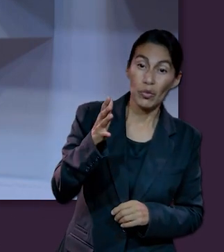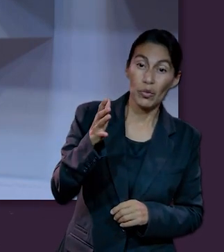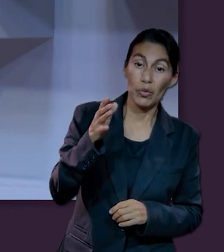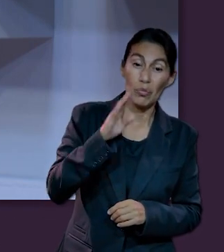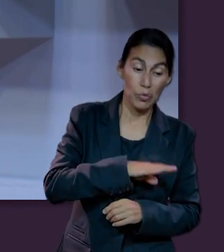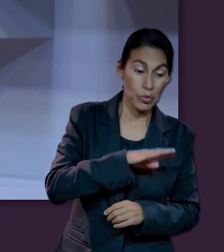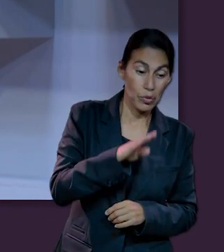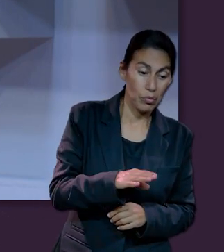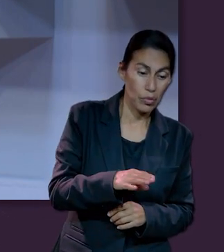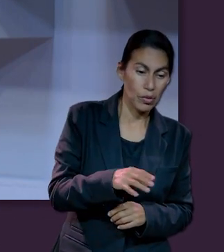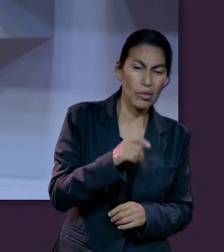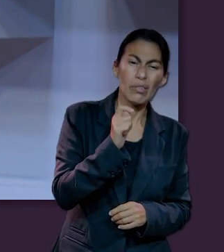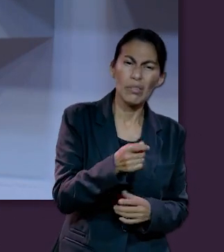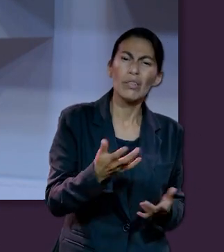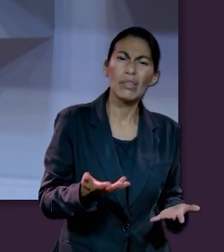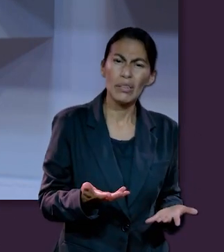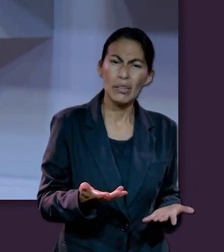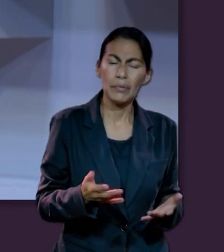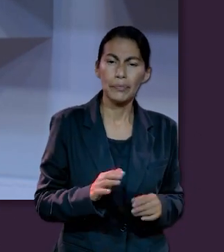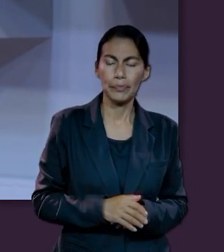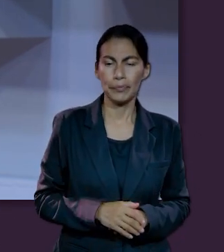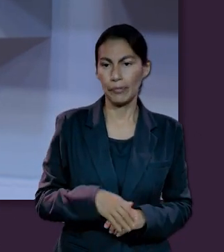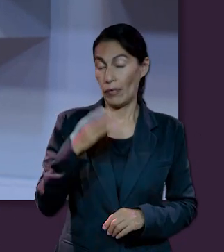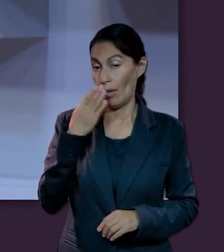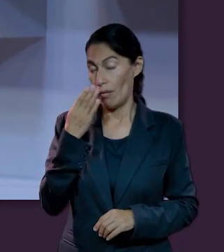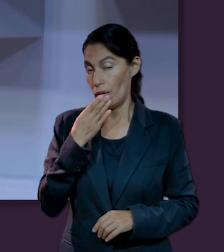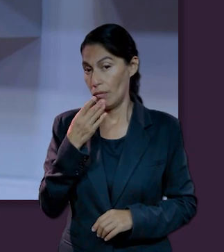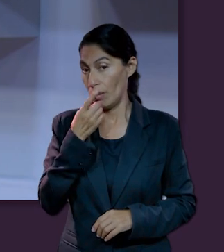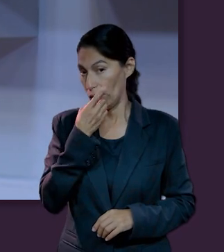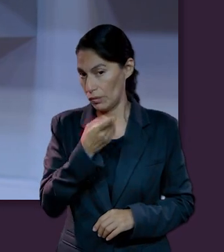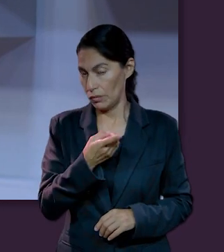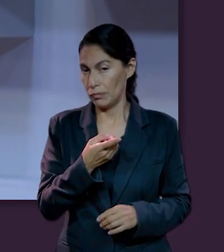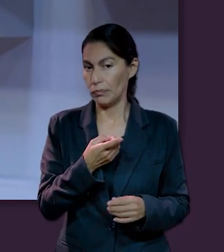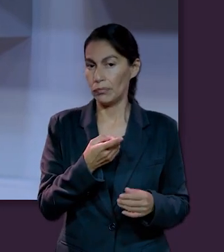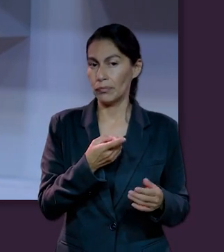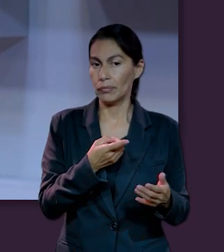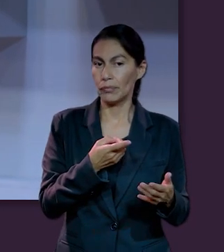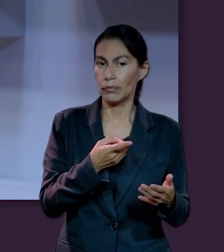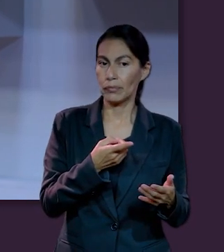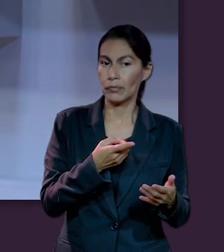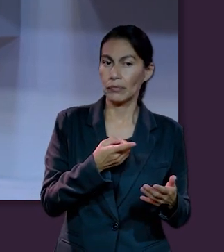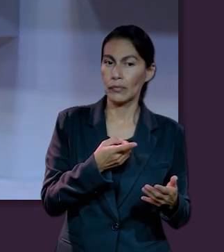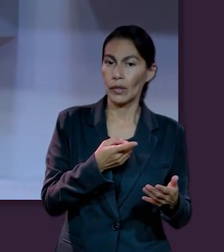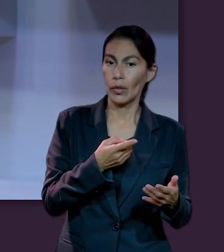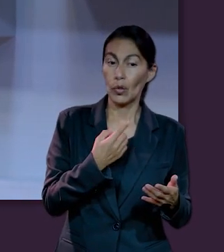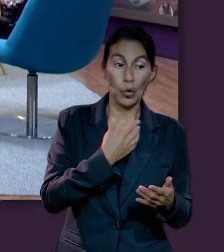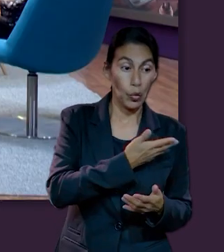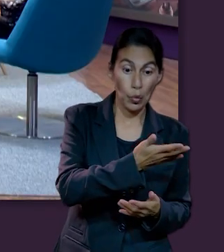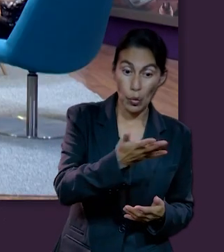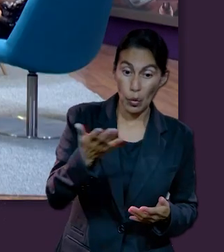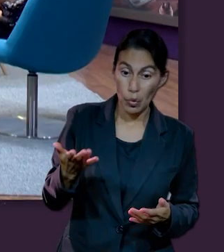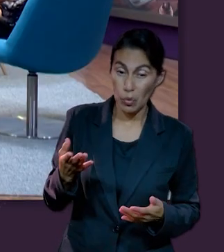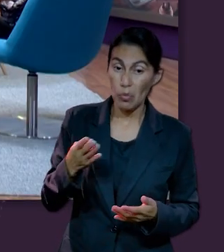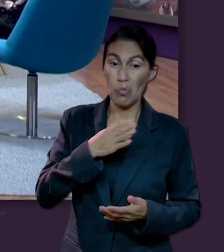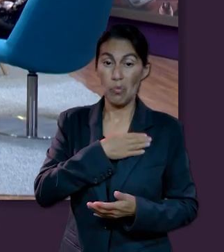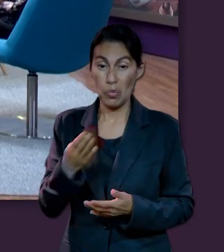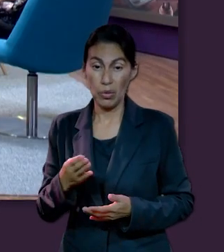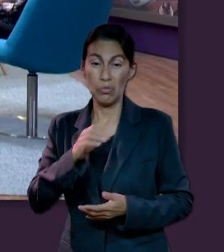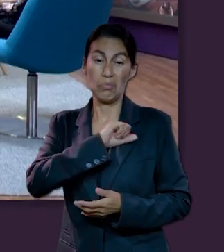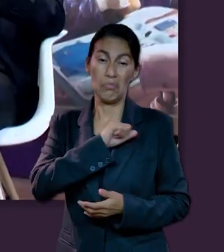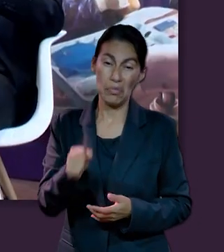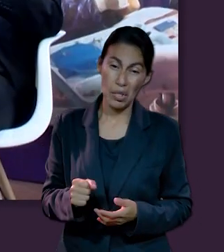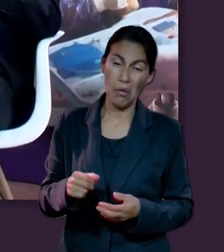una vez que muramos. En ese sentido, la Biblia misma afirma que es el único destino común a todos.